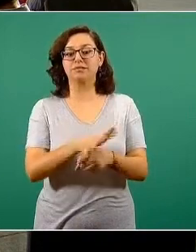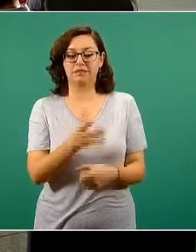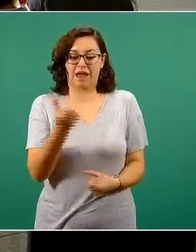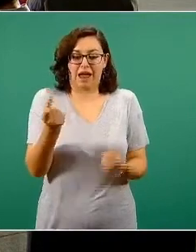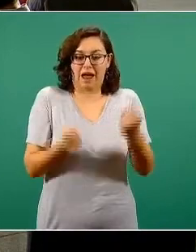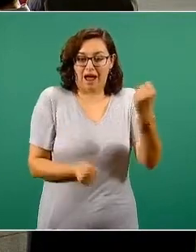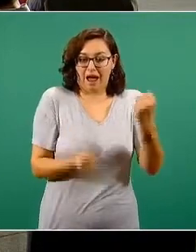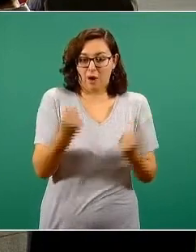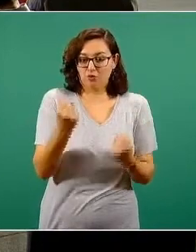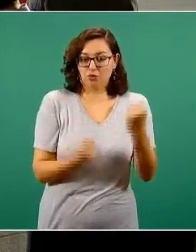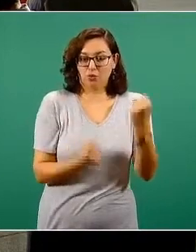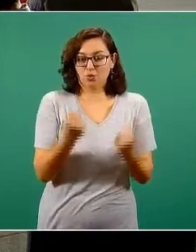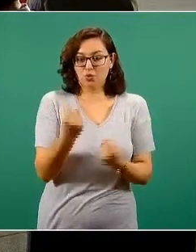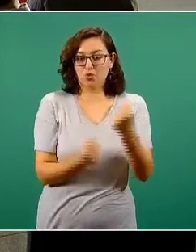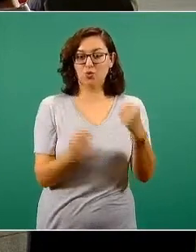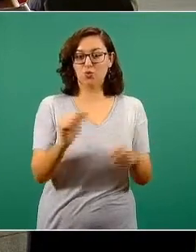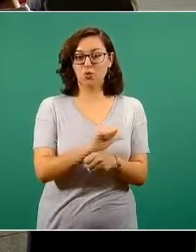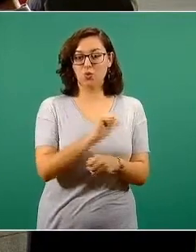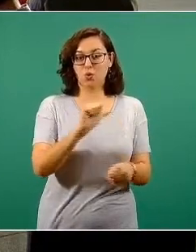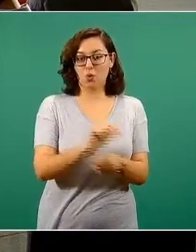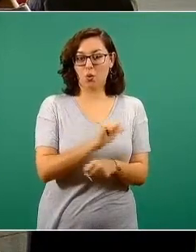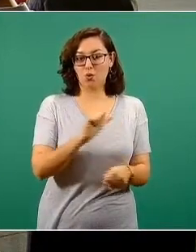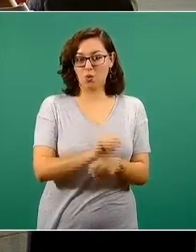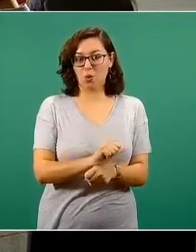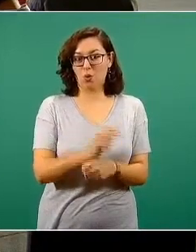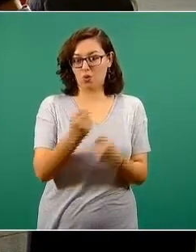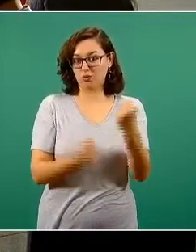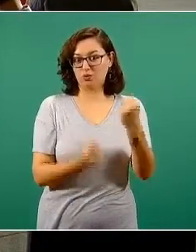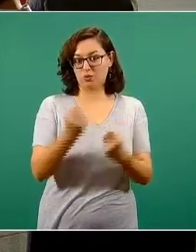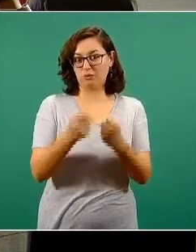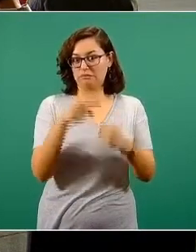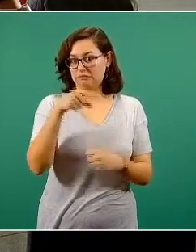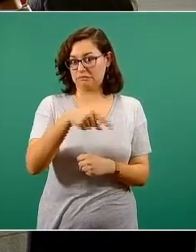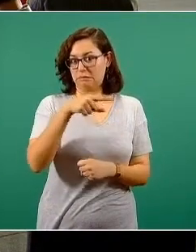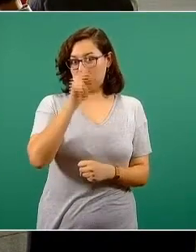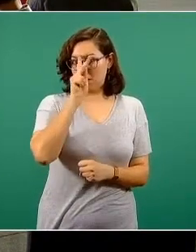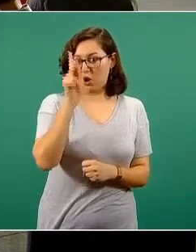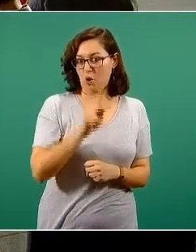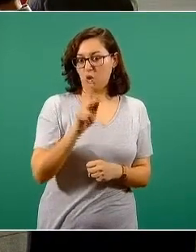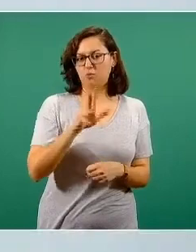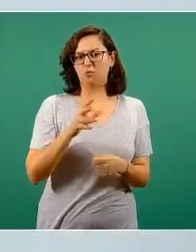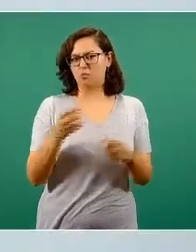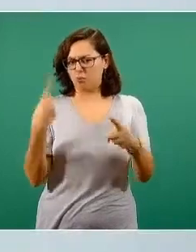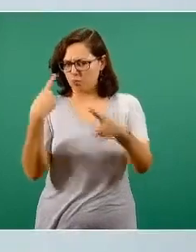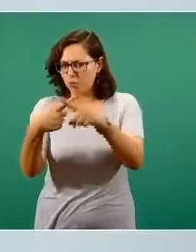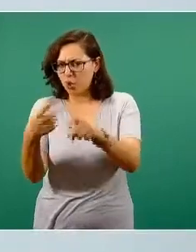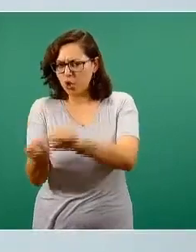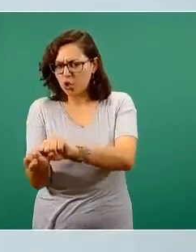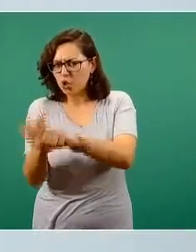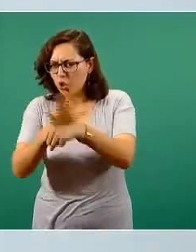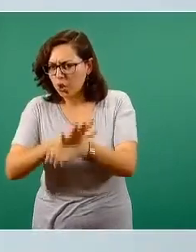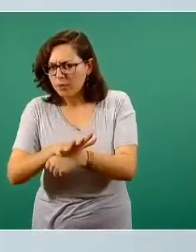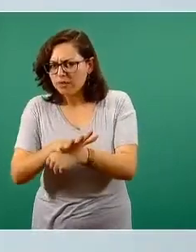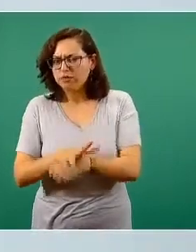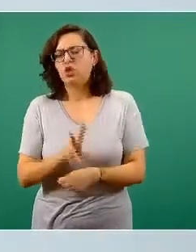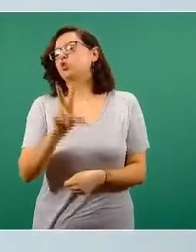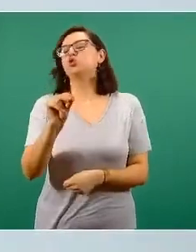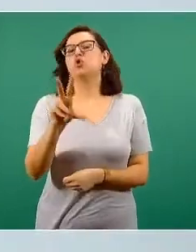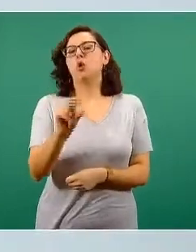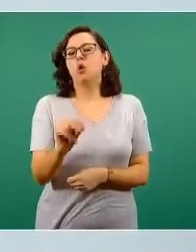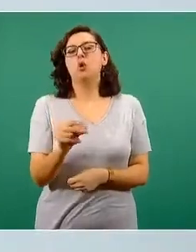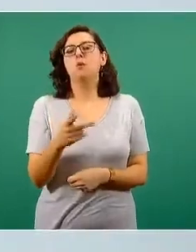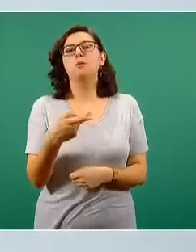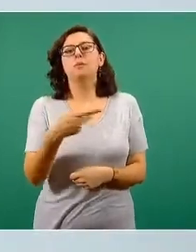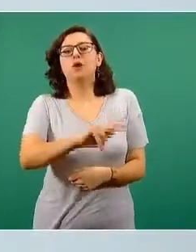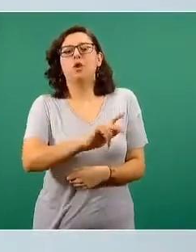cuestiones que está generando. Tenemos otras pandemias paralelas a la de COVID que estamos viviendo como la de los hechos de tránsito que